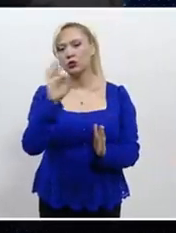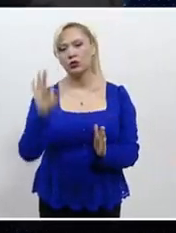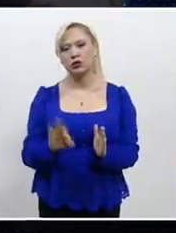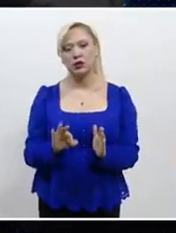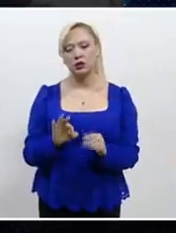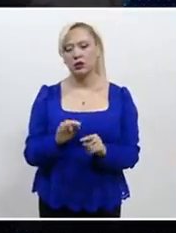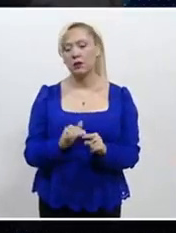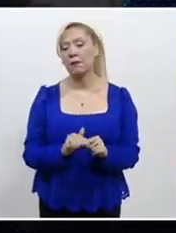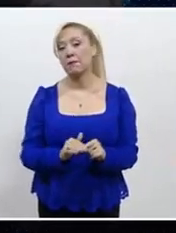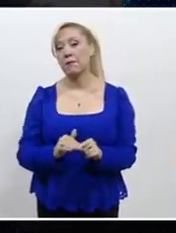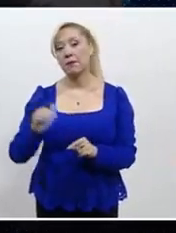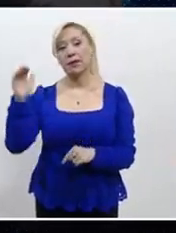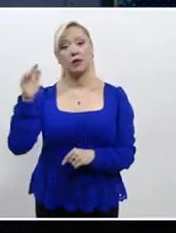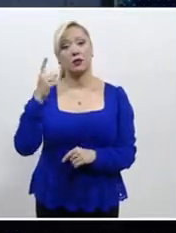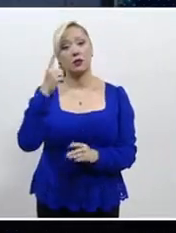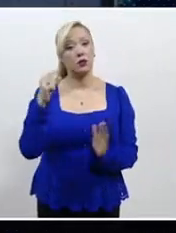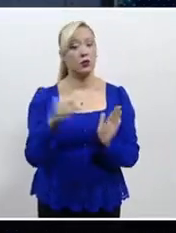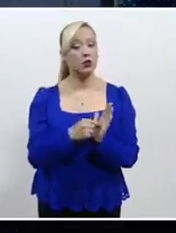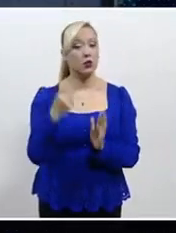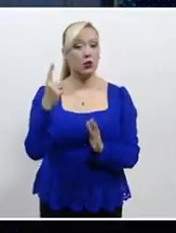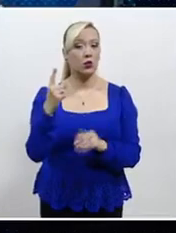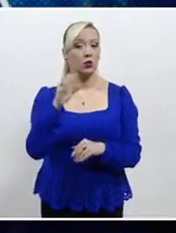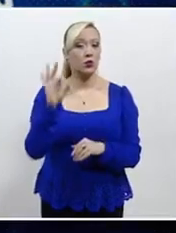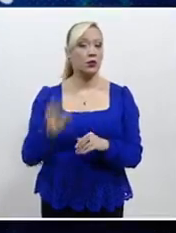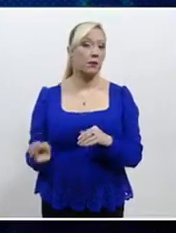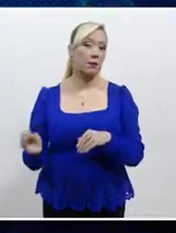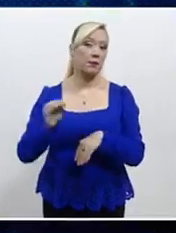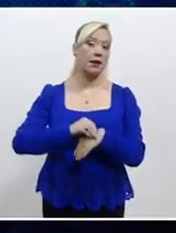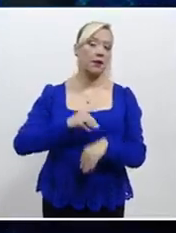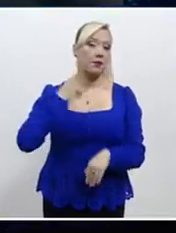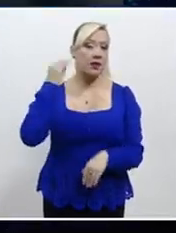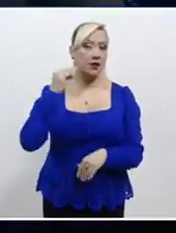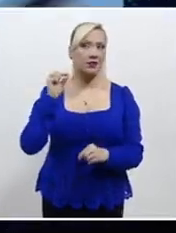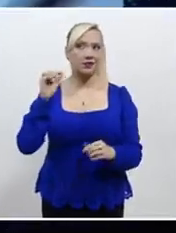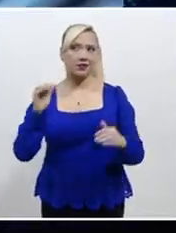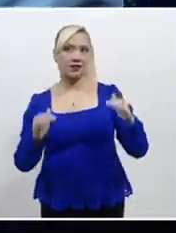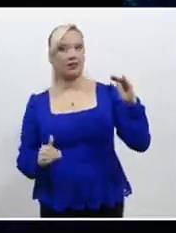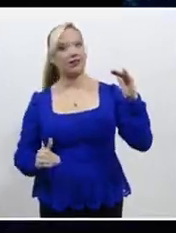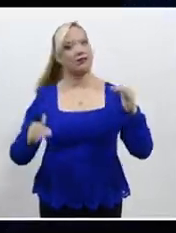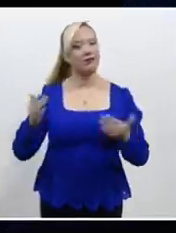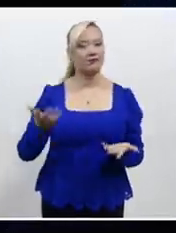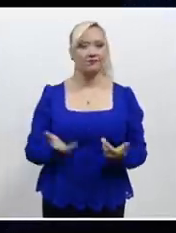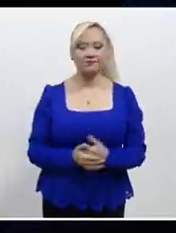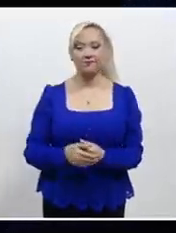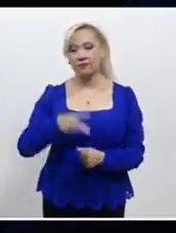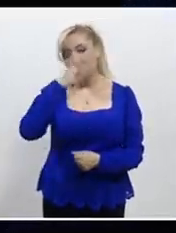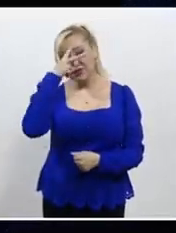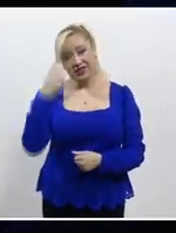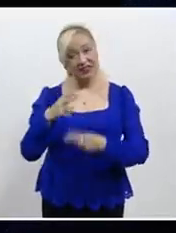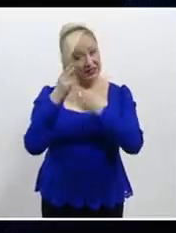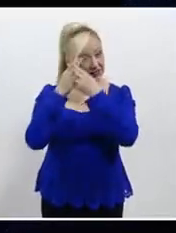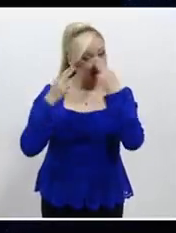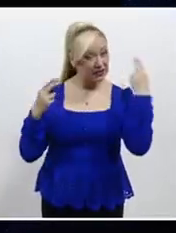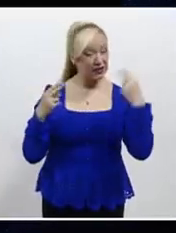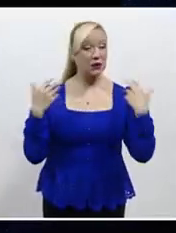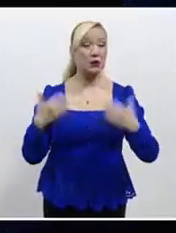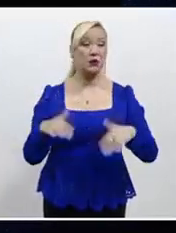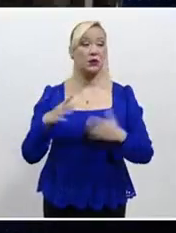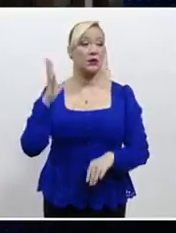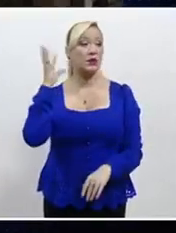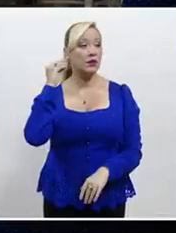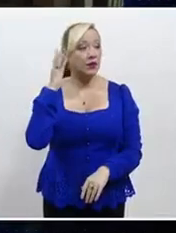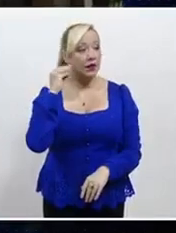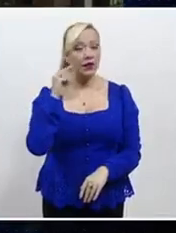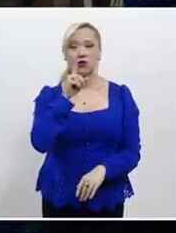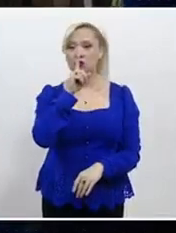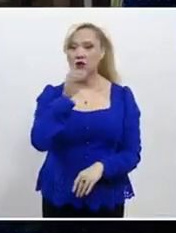febrero a un aumento de 1.1% en marzo. En México aumentó la piratería de audio y video, por Internet,